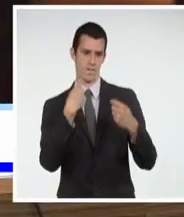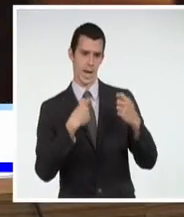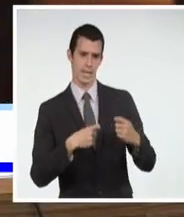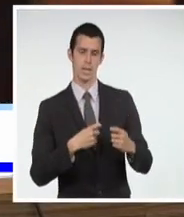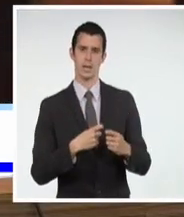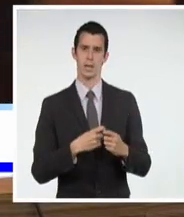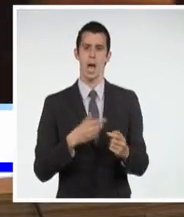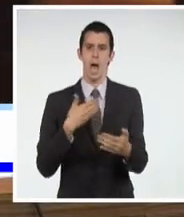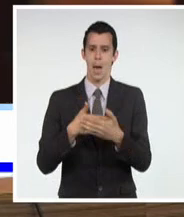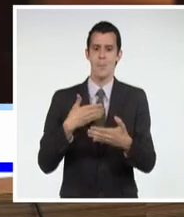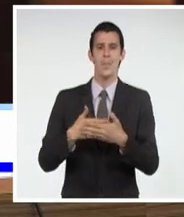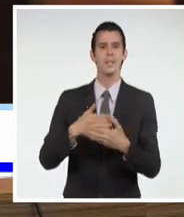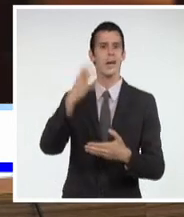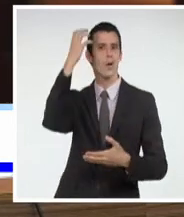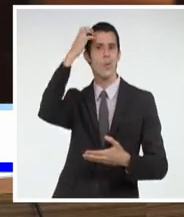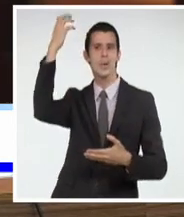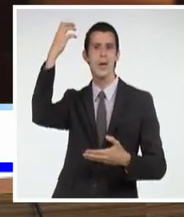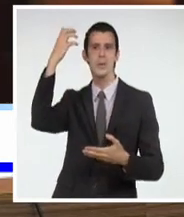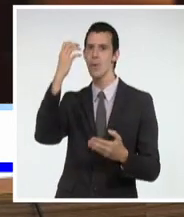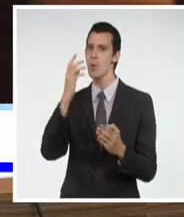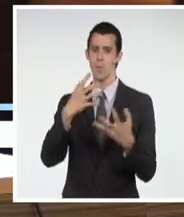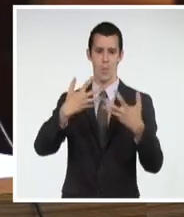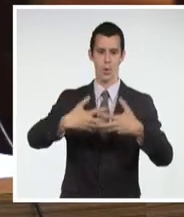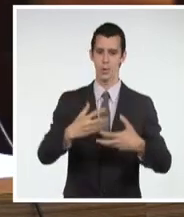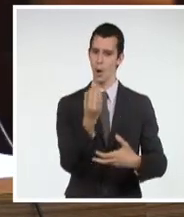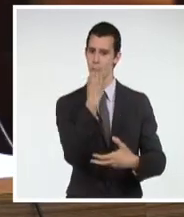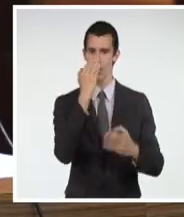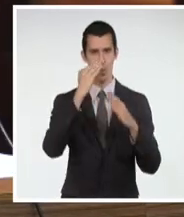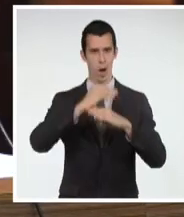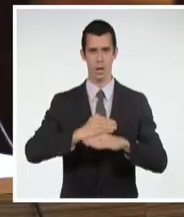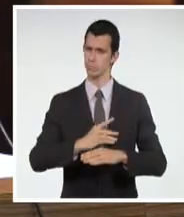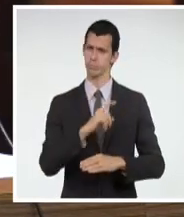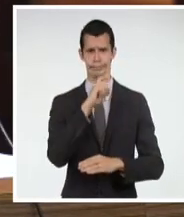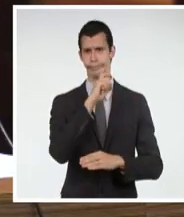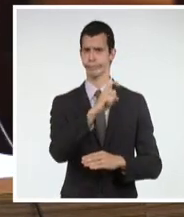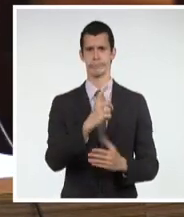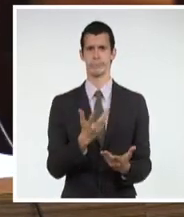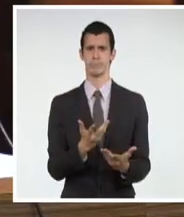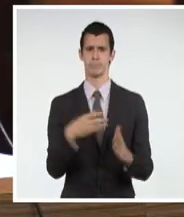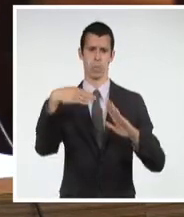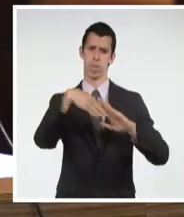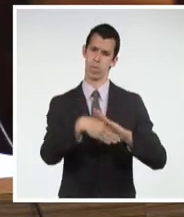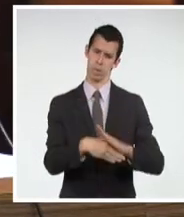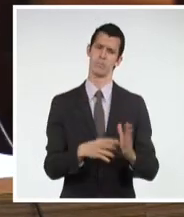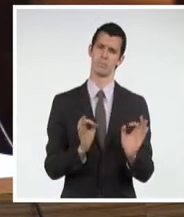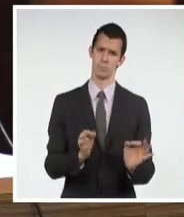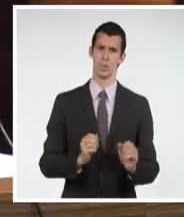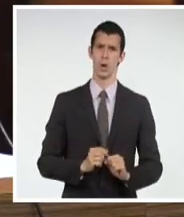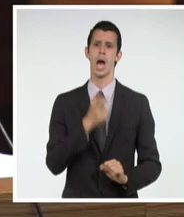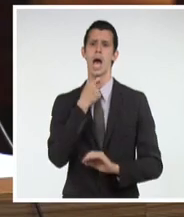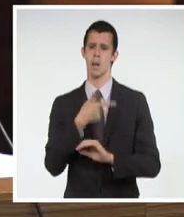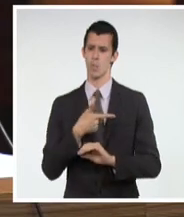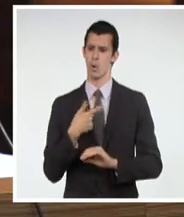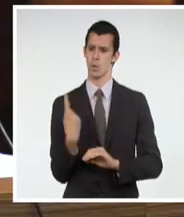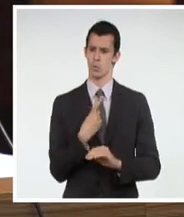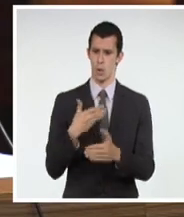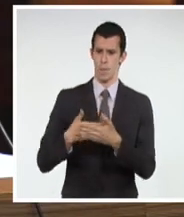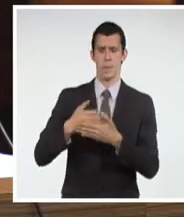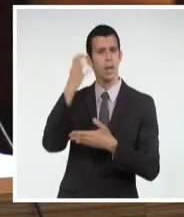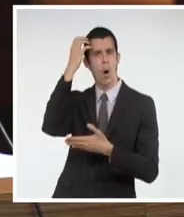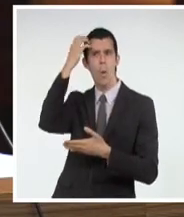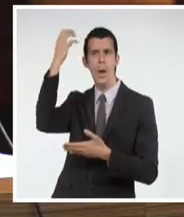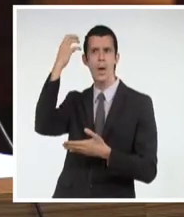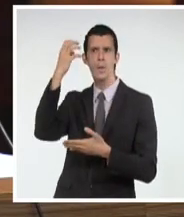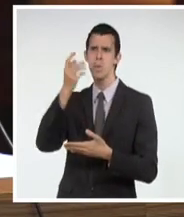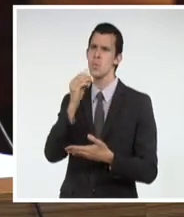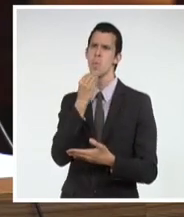relaciones económicas, financieras, contractuales. Entonces una empresa nuestra no puede hacer lo que hace la